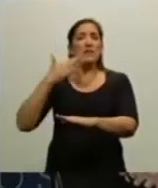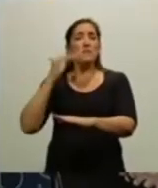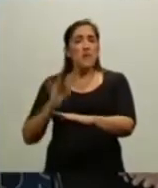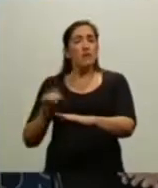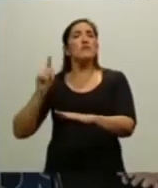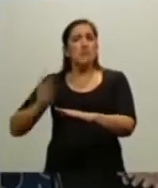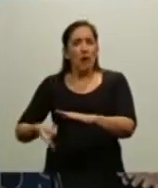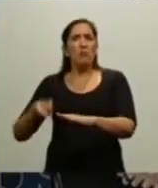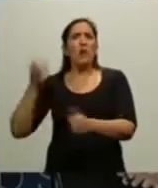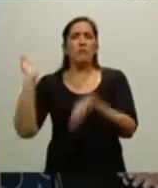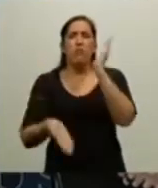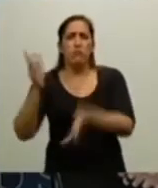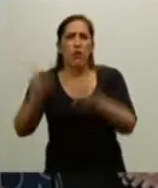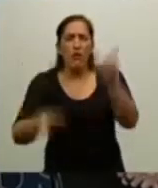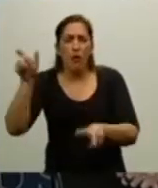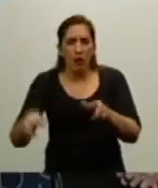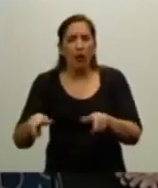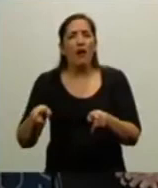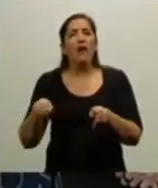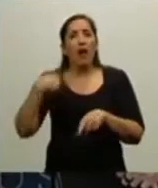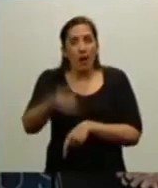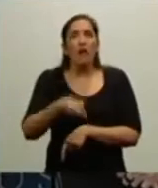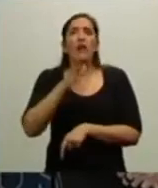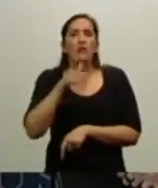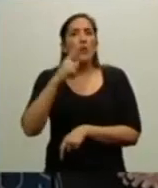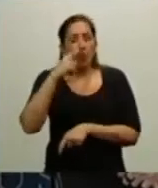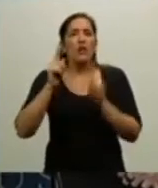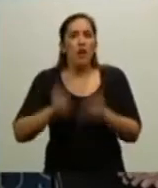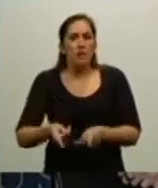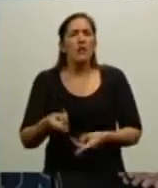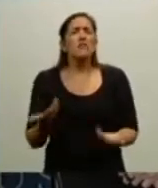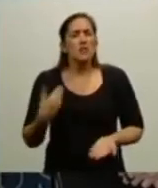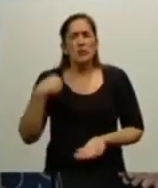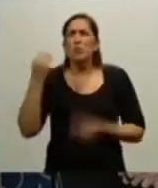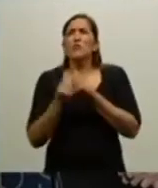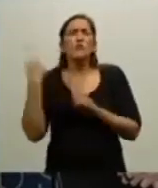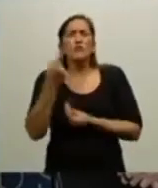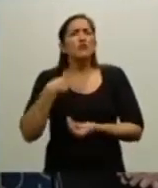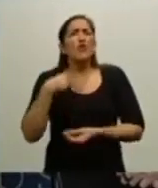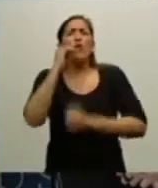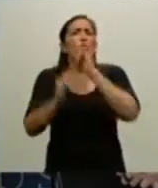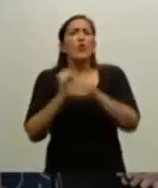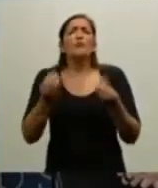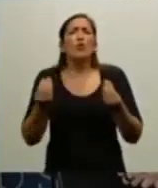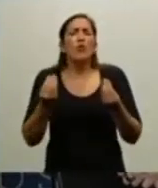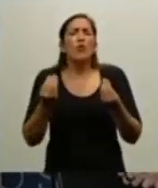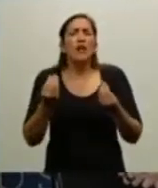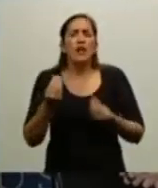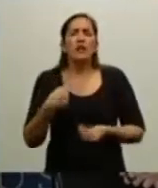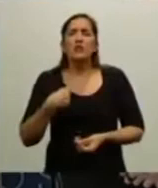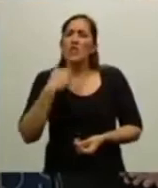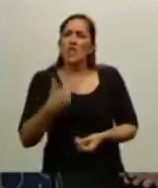esto? Porque tal vez algunos preguntaran y se preguntaran y por qué no lo quiso llevar a su hijo